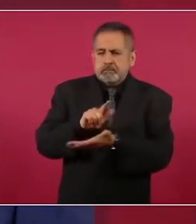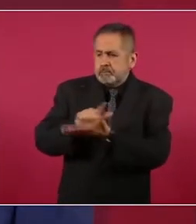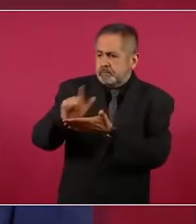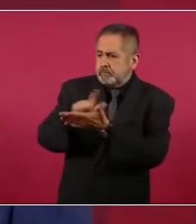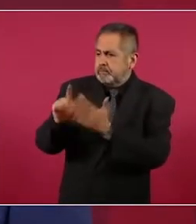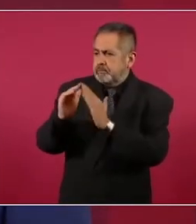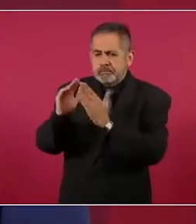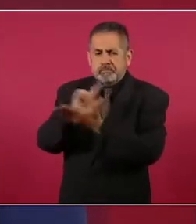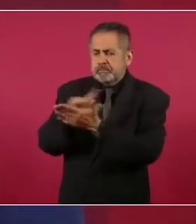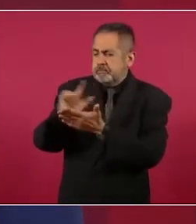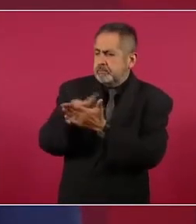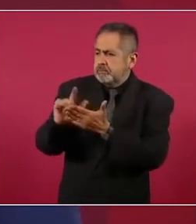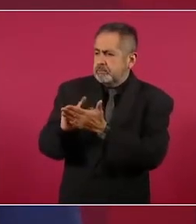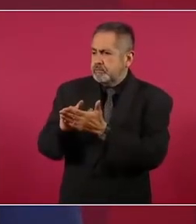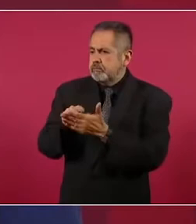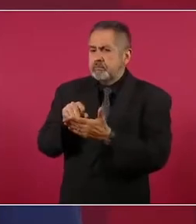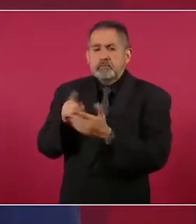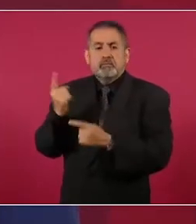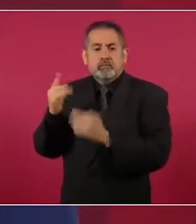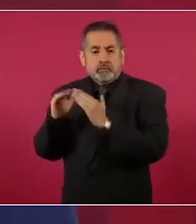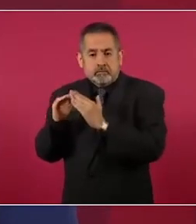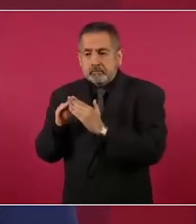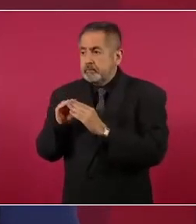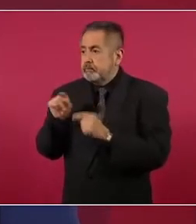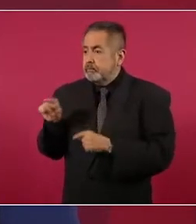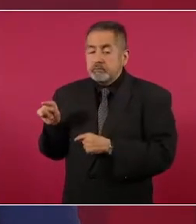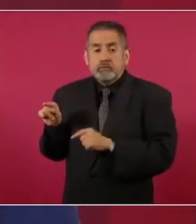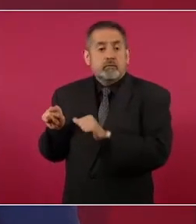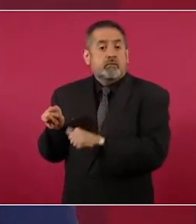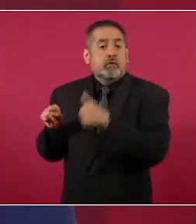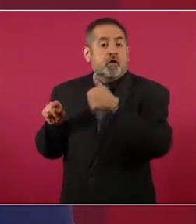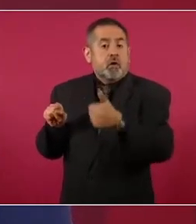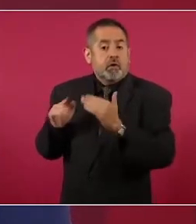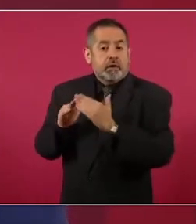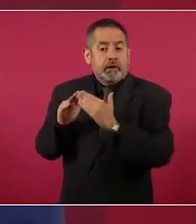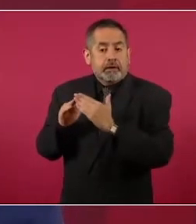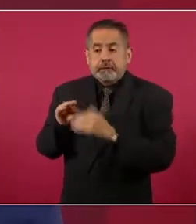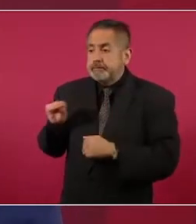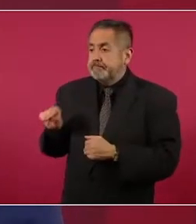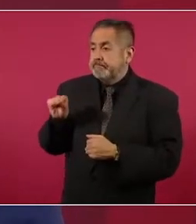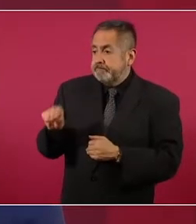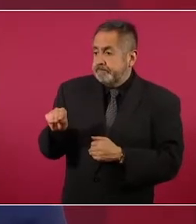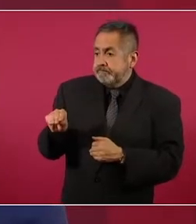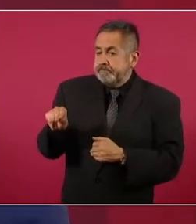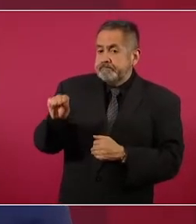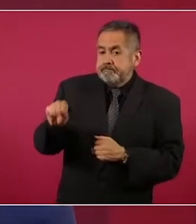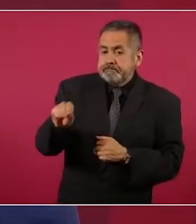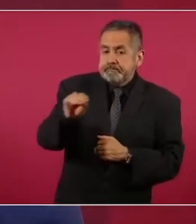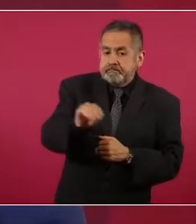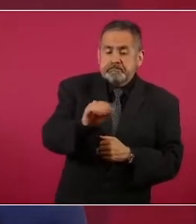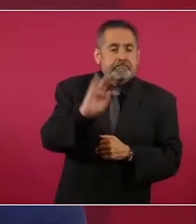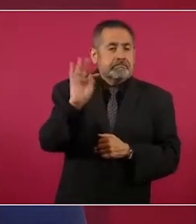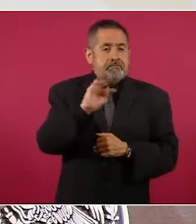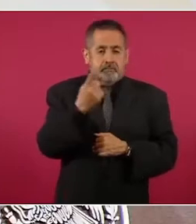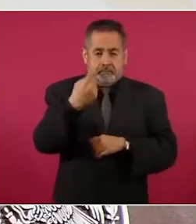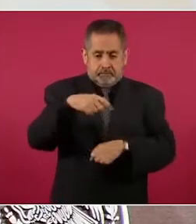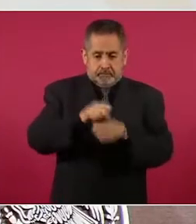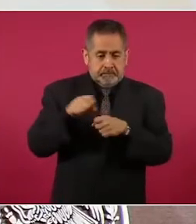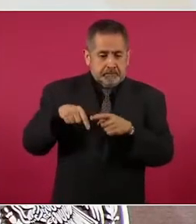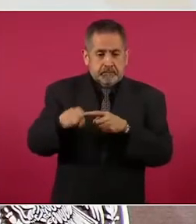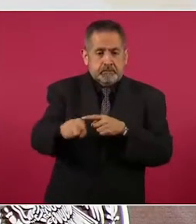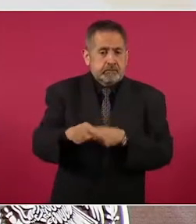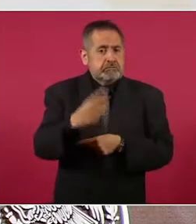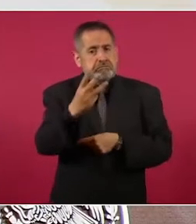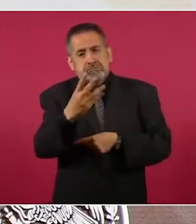doméstica puede ocuparse en una semana en tres hogares. Además,